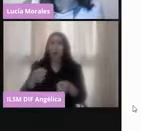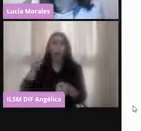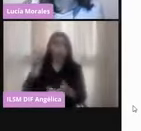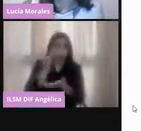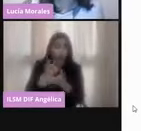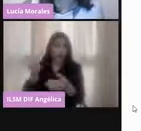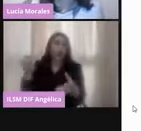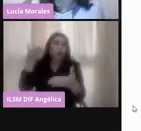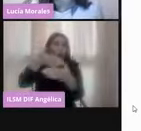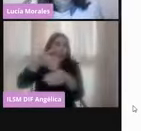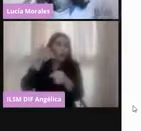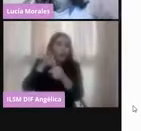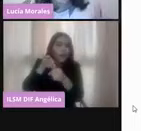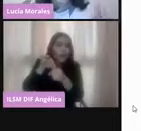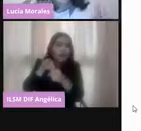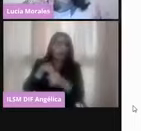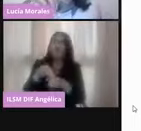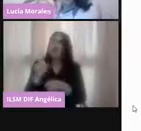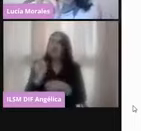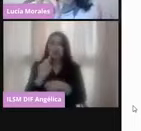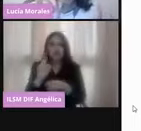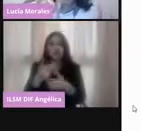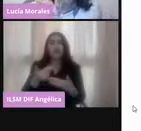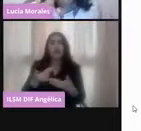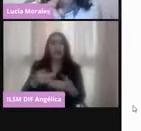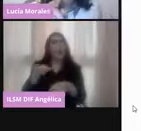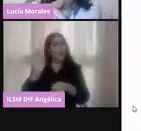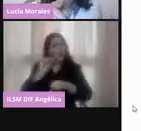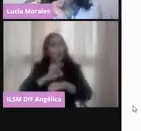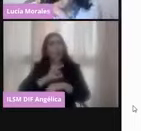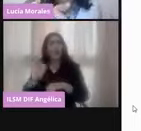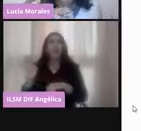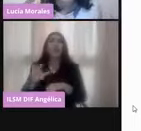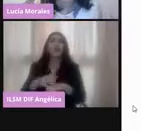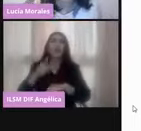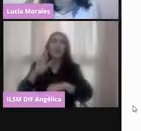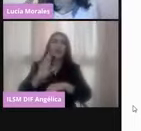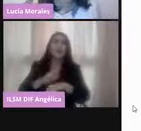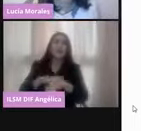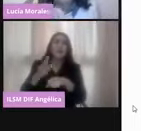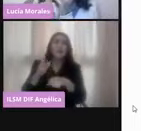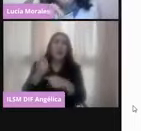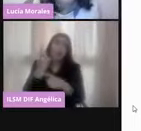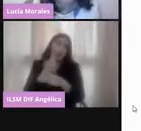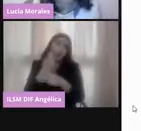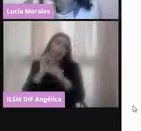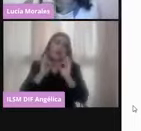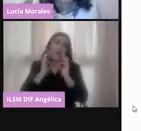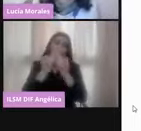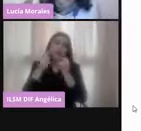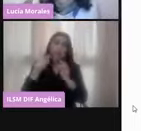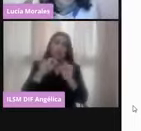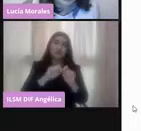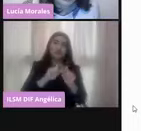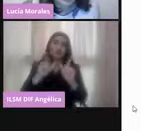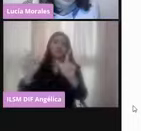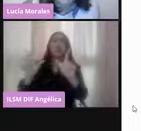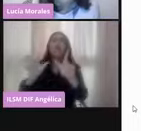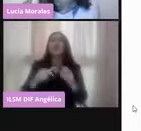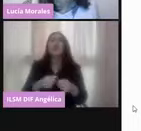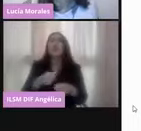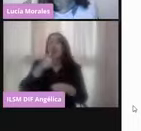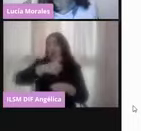sino también, además que es la primera forma que se muestra en esta lámina como elector o como